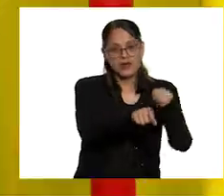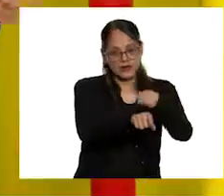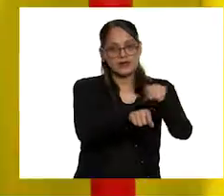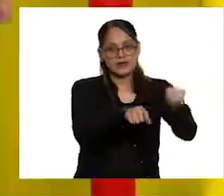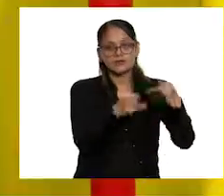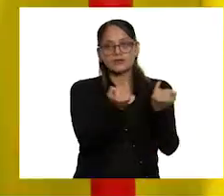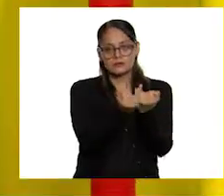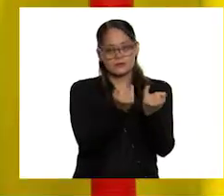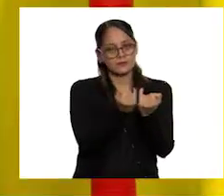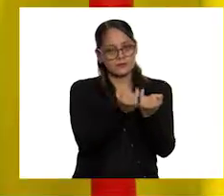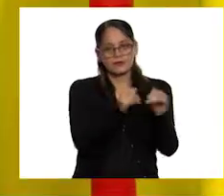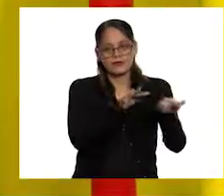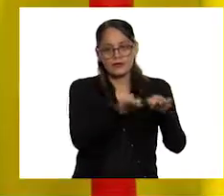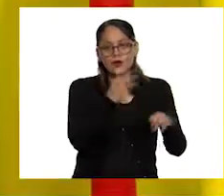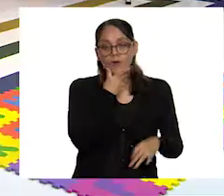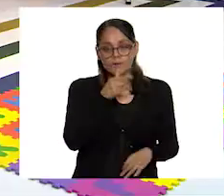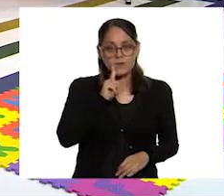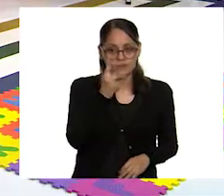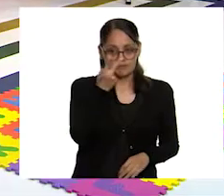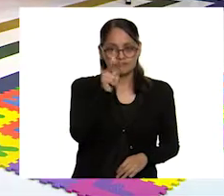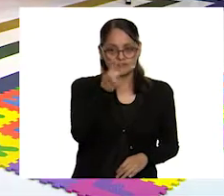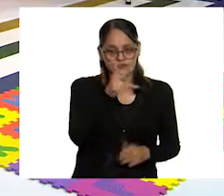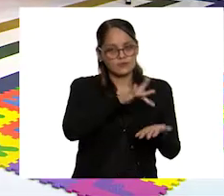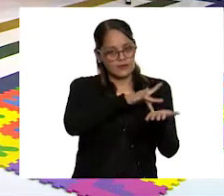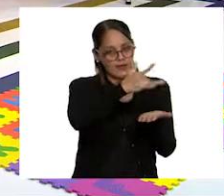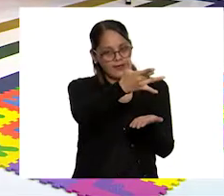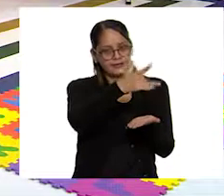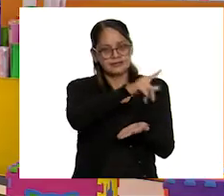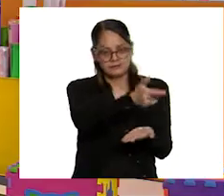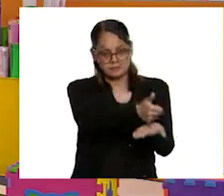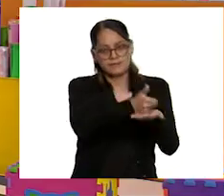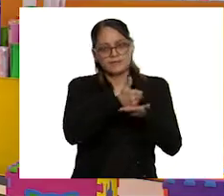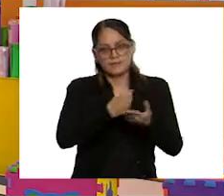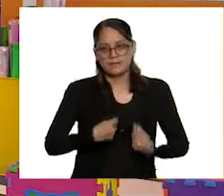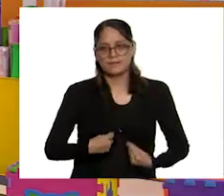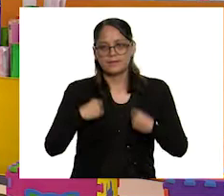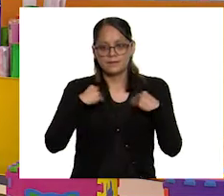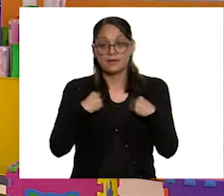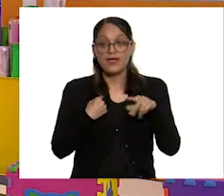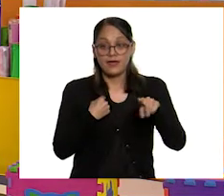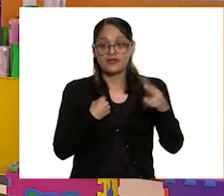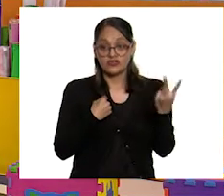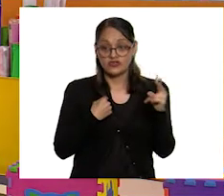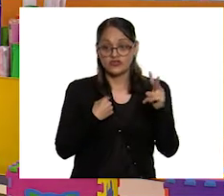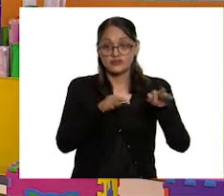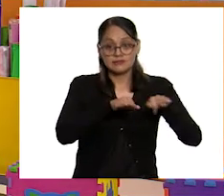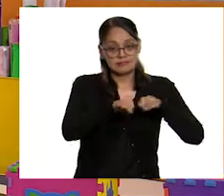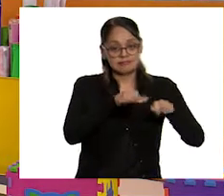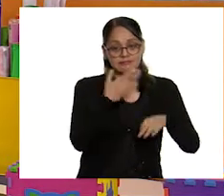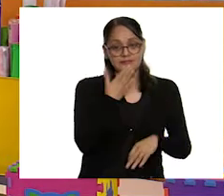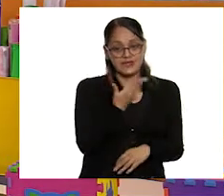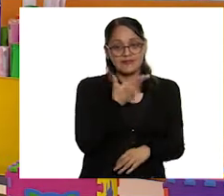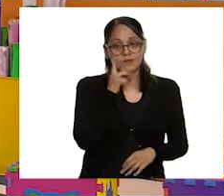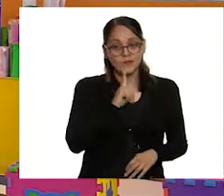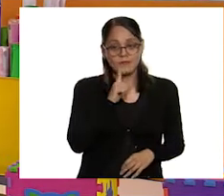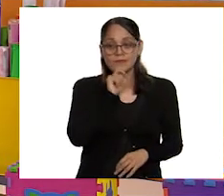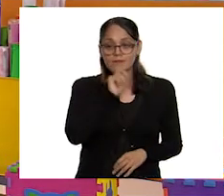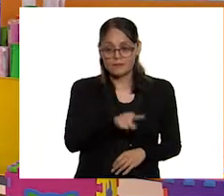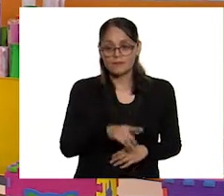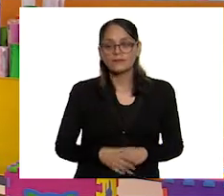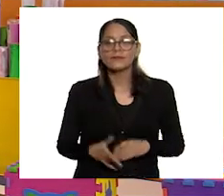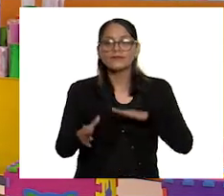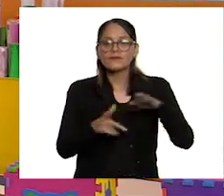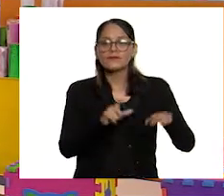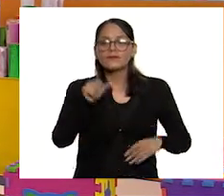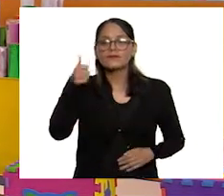ellas, porque también hay mujeres. Así es. Gracias a ellas también, porque ellas también son bien trabajadoras. Por supuesto, claro. Vamos con